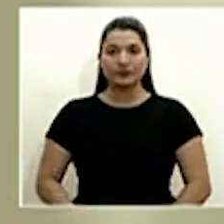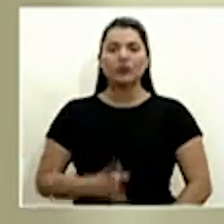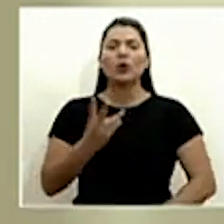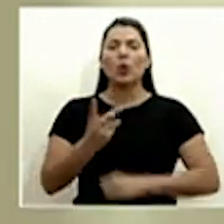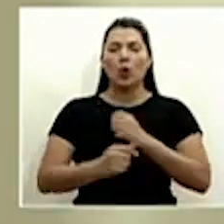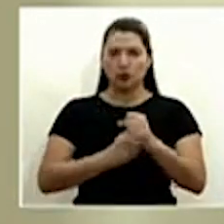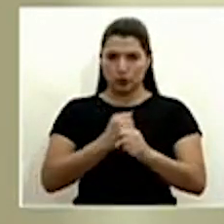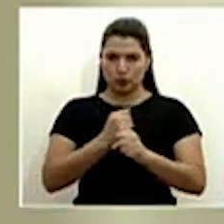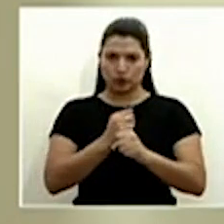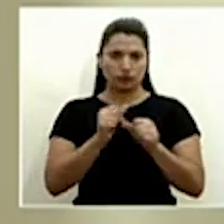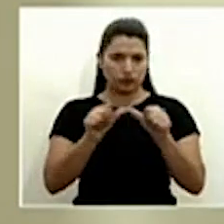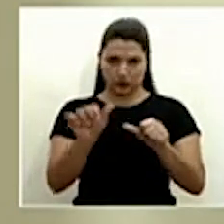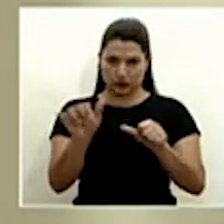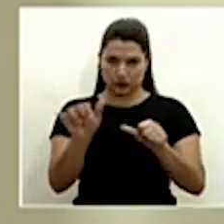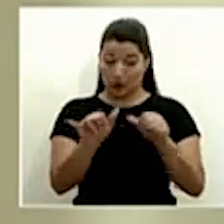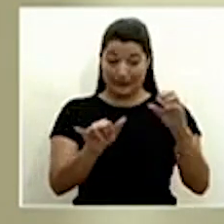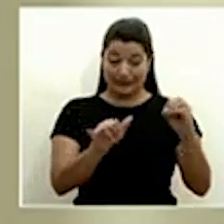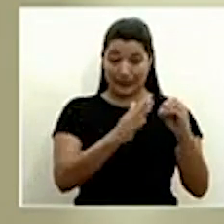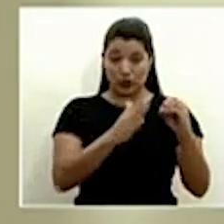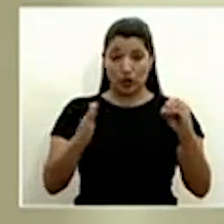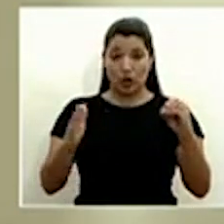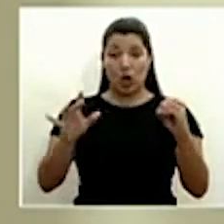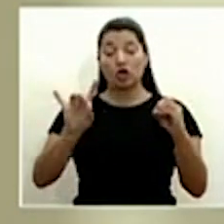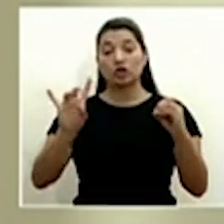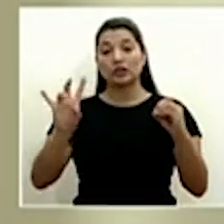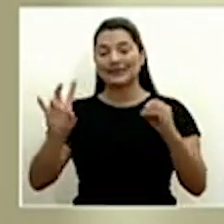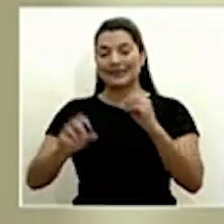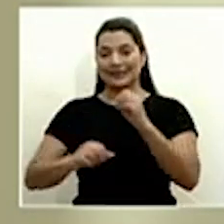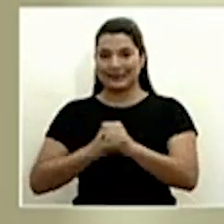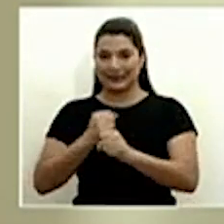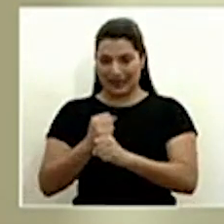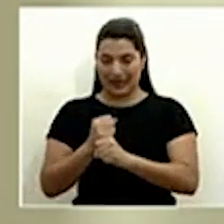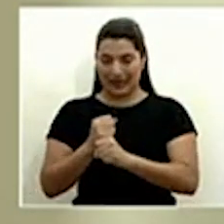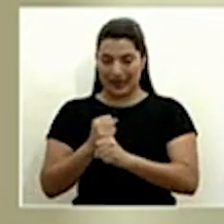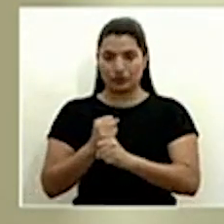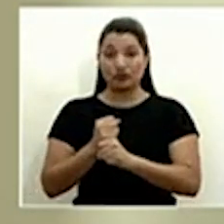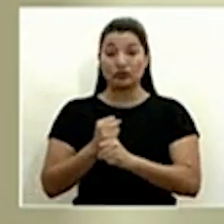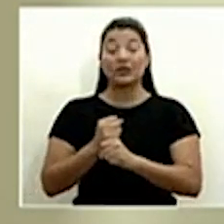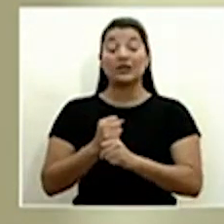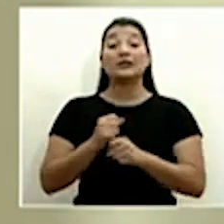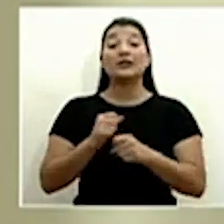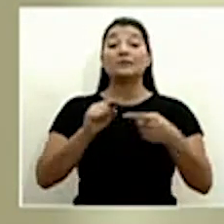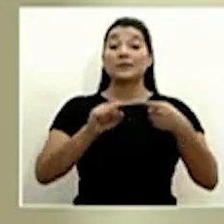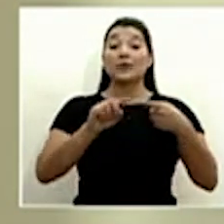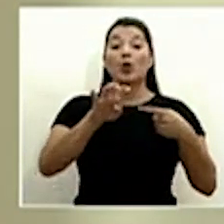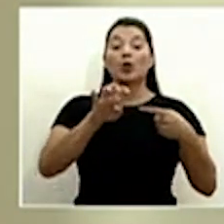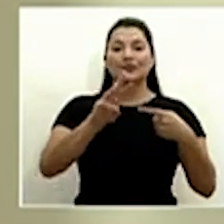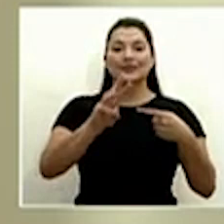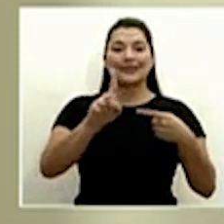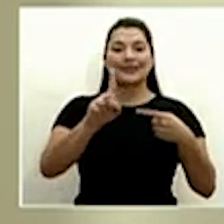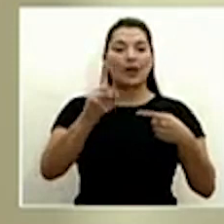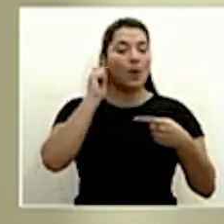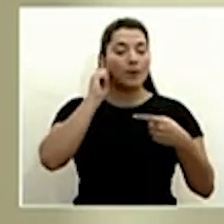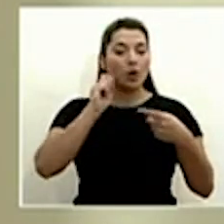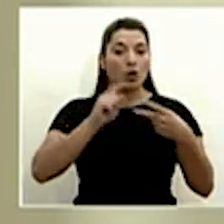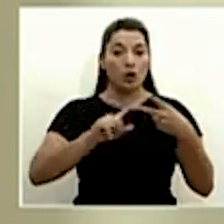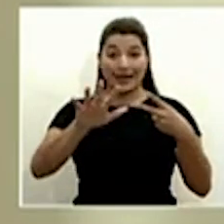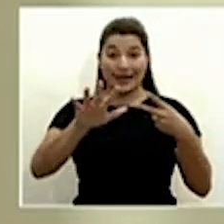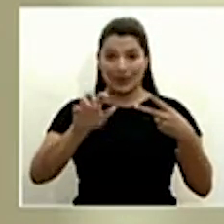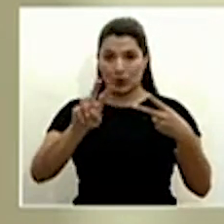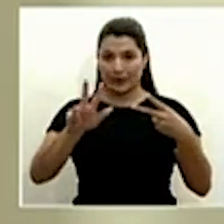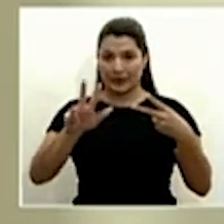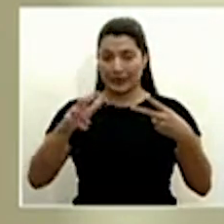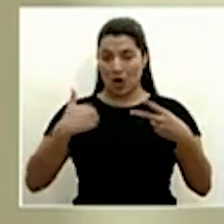de edad se mantiene, va desde los 0 hasta los 87 años. Estamos hablando de 461 mujeres y 523 hombres,